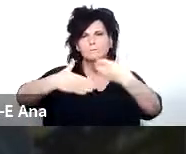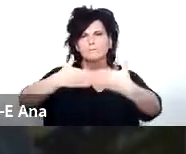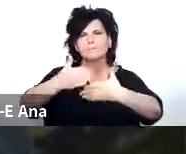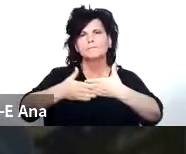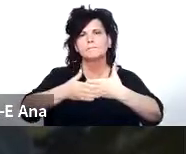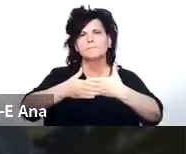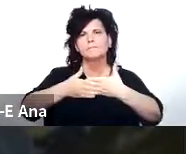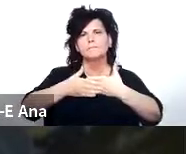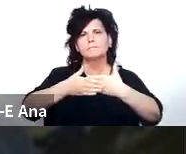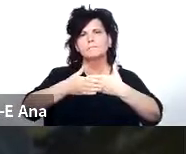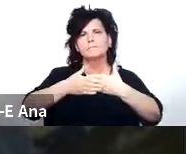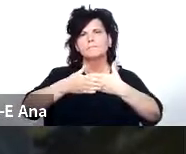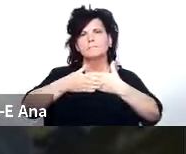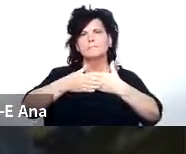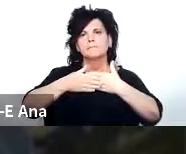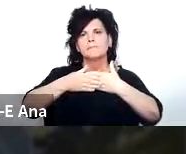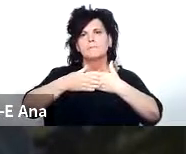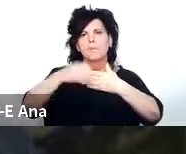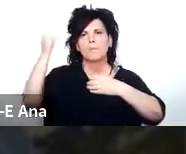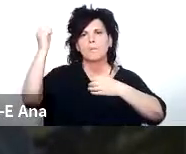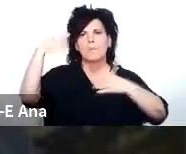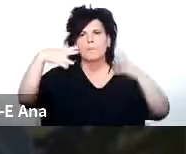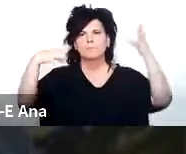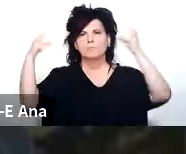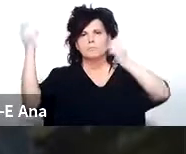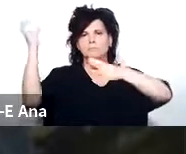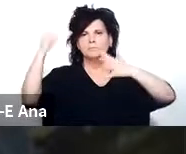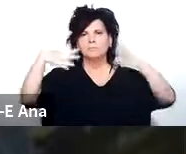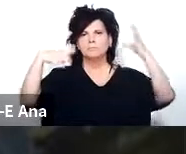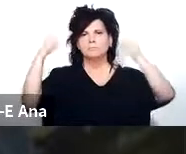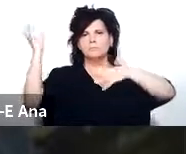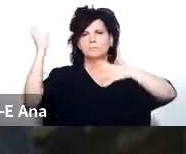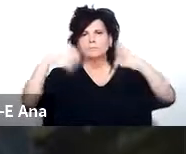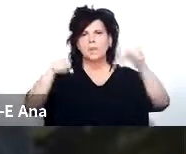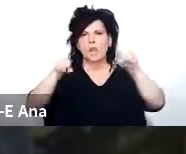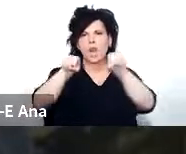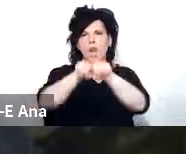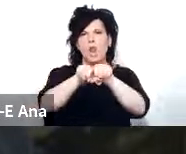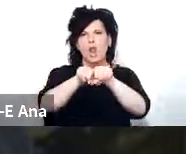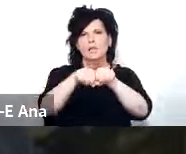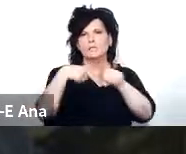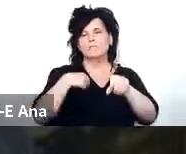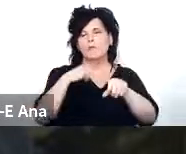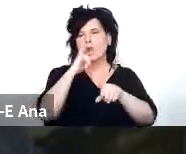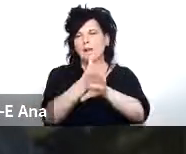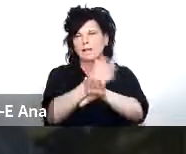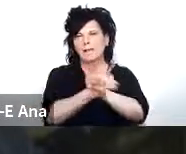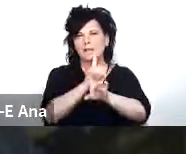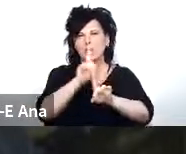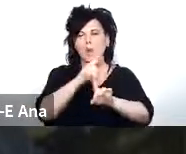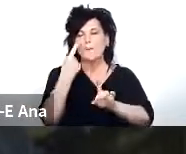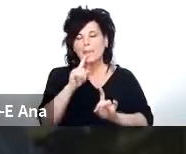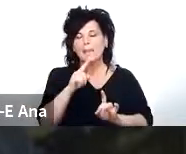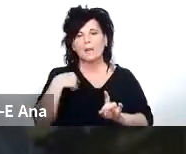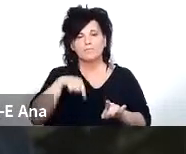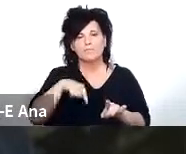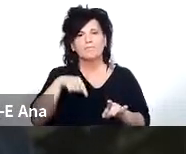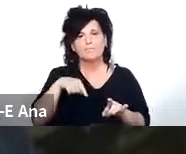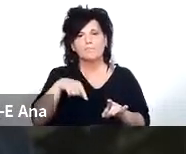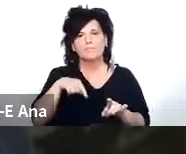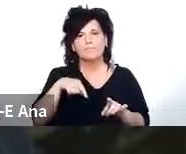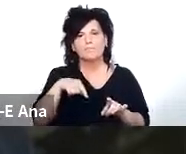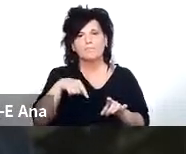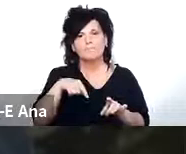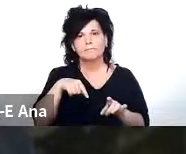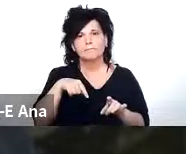iluminando y logrando la puesta en marcha de nuestros nodos de conectividad que bueno no les comenté antes pero nos encontramos cerca de